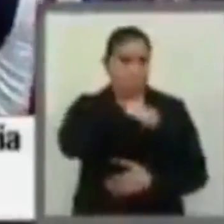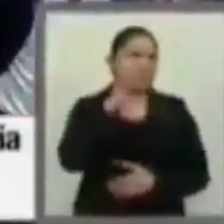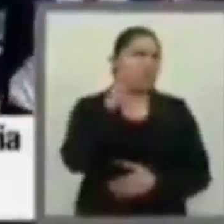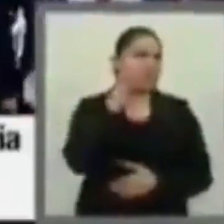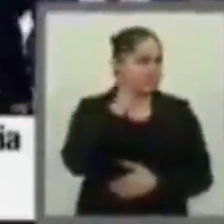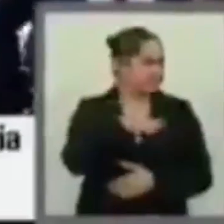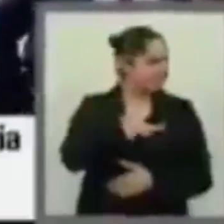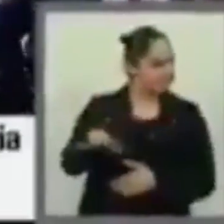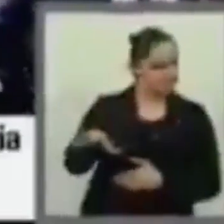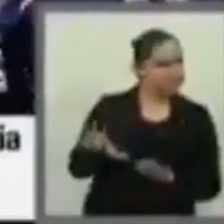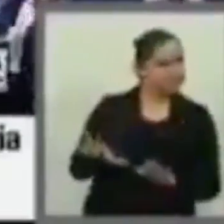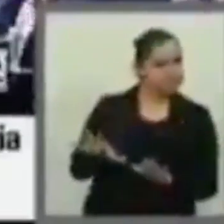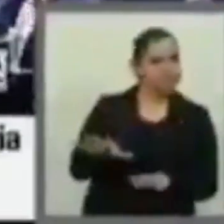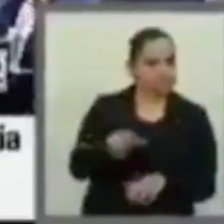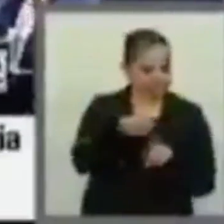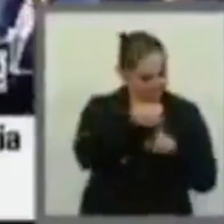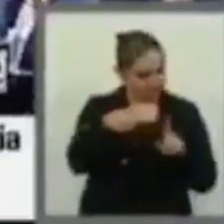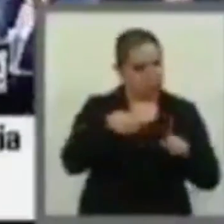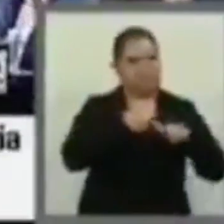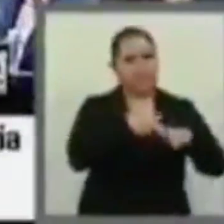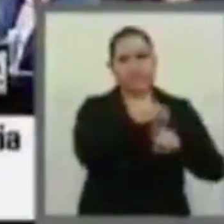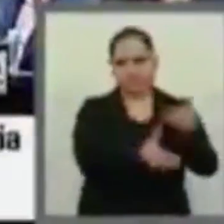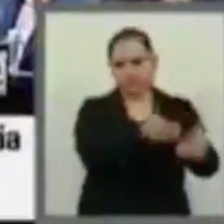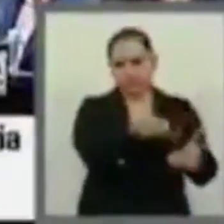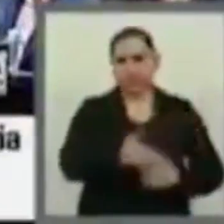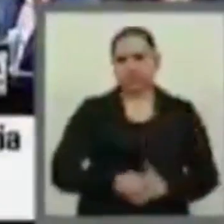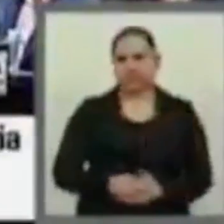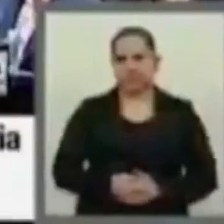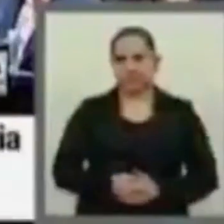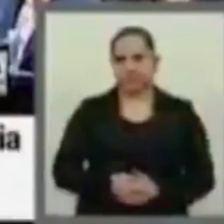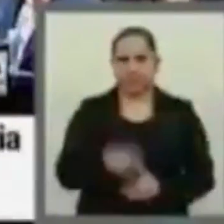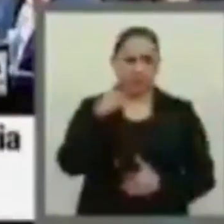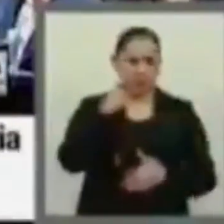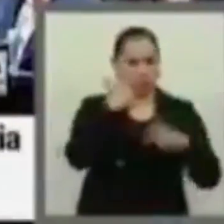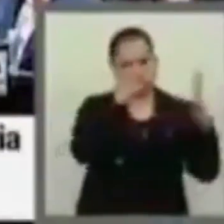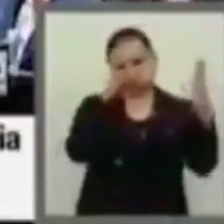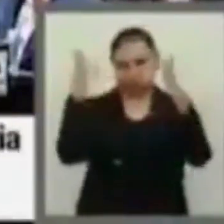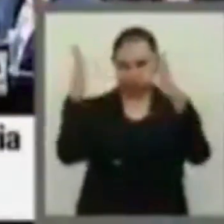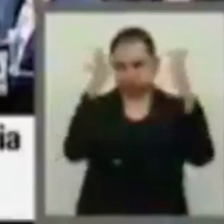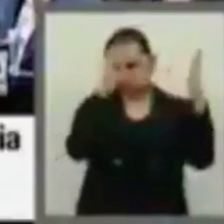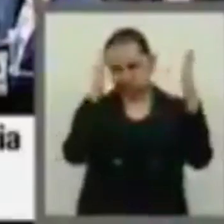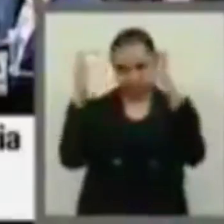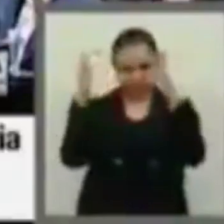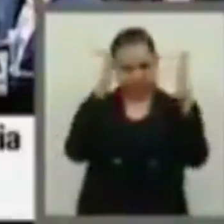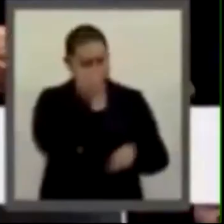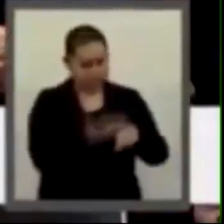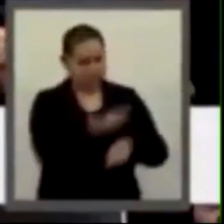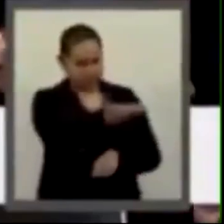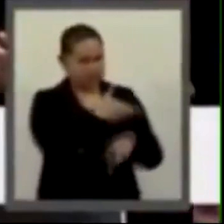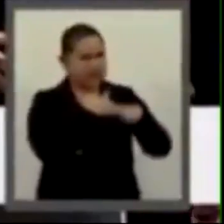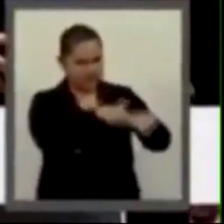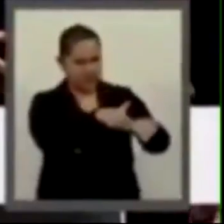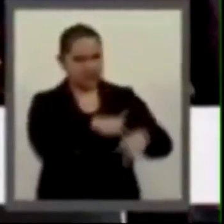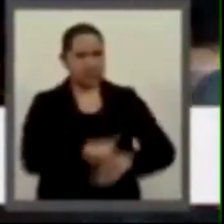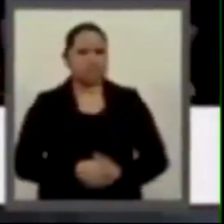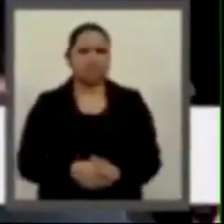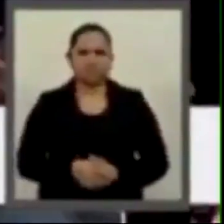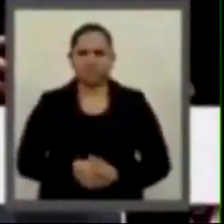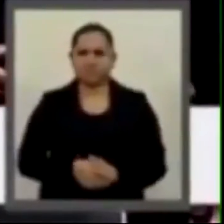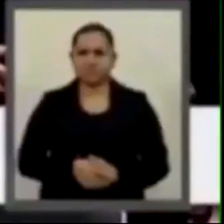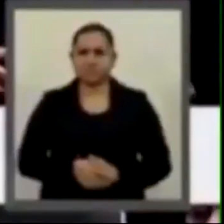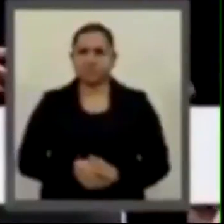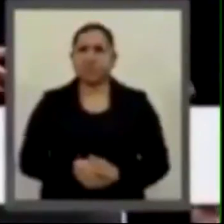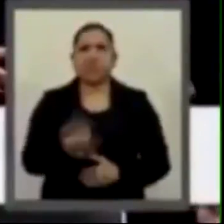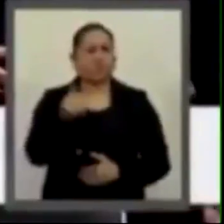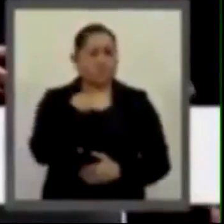Instantes después, desde su curul, Gerardo Fernández Noroña le pidió la palabra a Muñoz Ledo, quien en reiteradas ocasiones se la